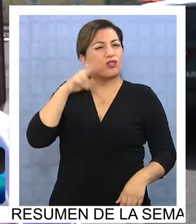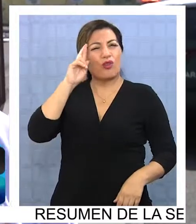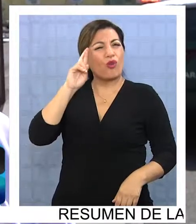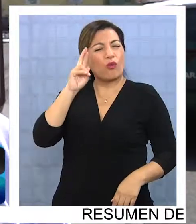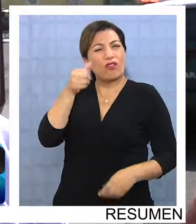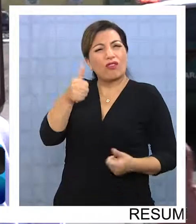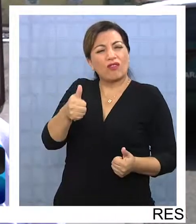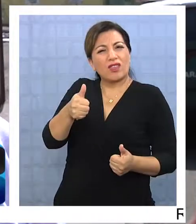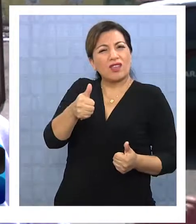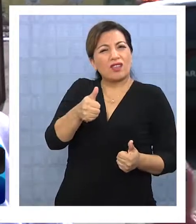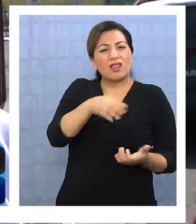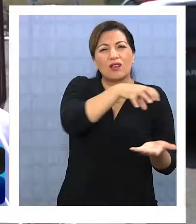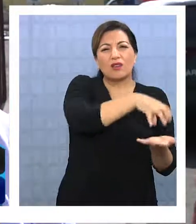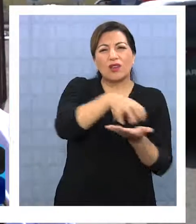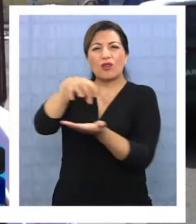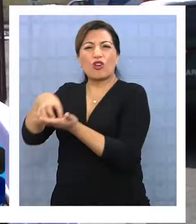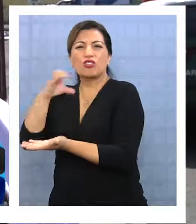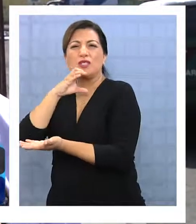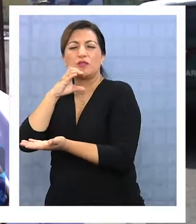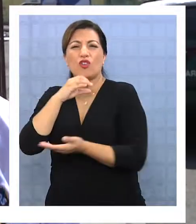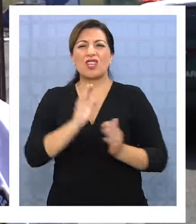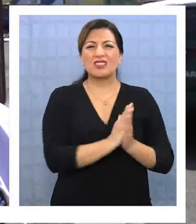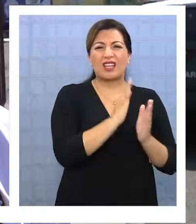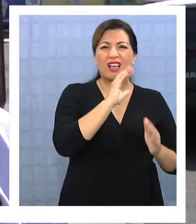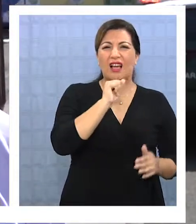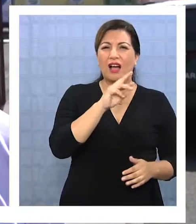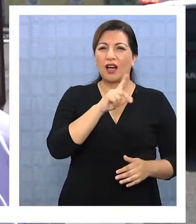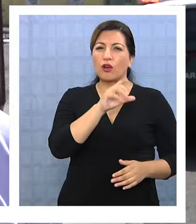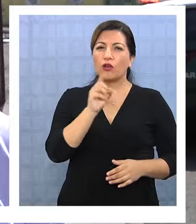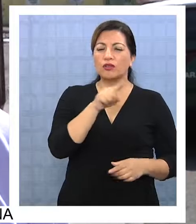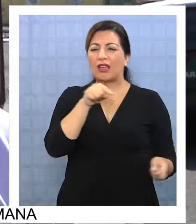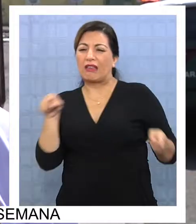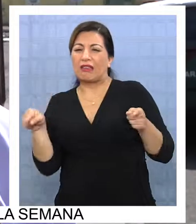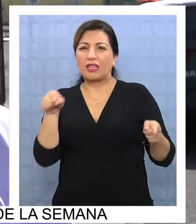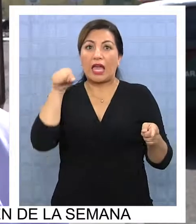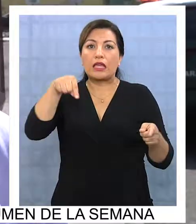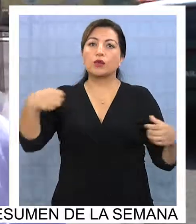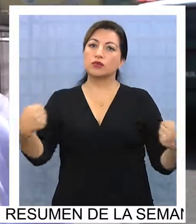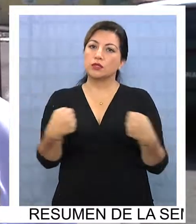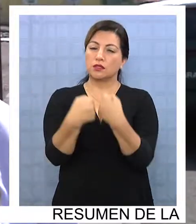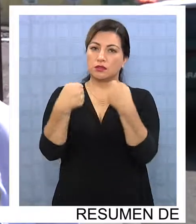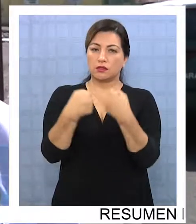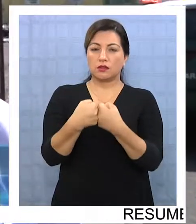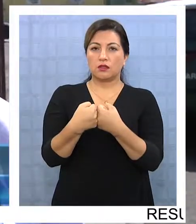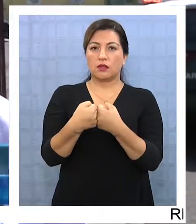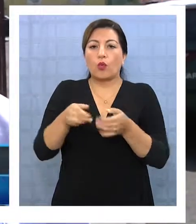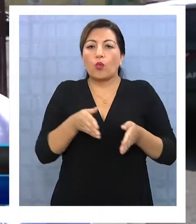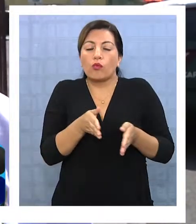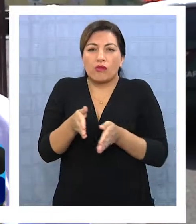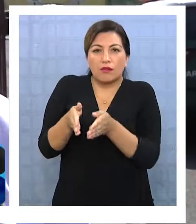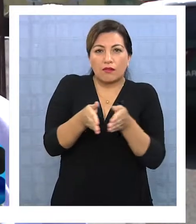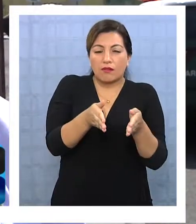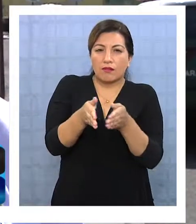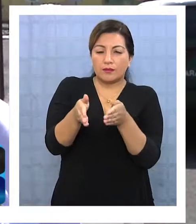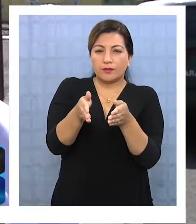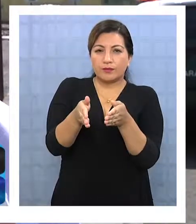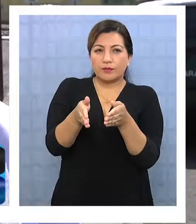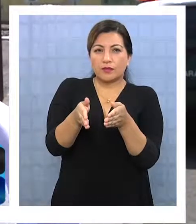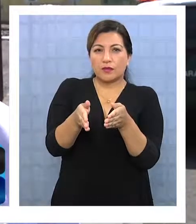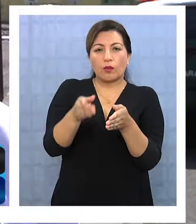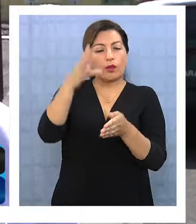recuerdo bien, San Carlos y Concepción, por ahí, donde lamentablemente sufrió el accidente. Se veían por un camino rural, la cual